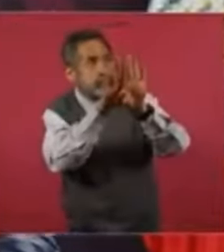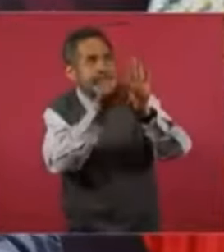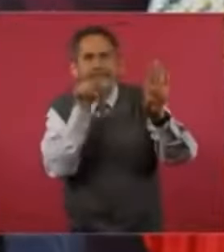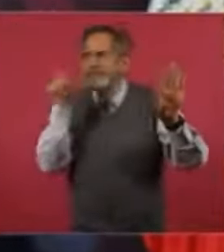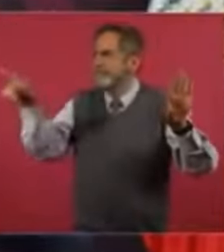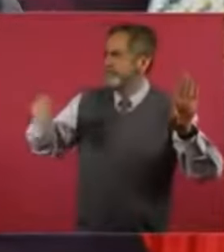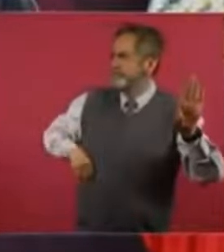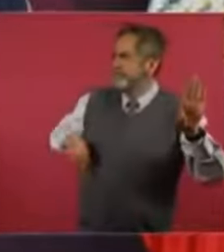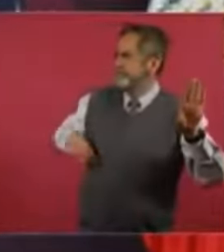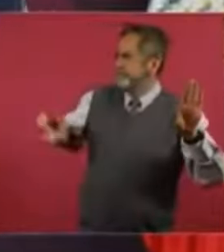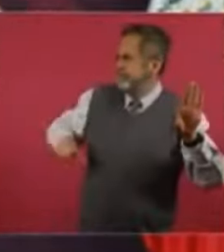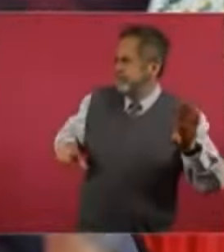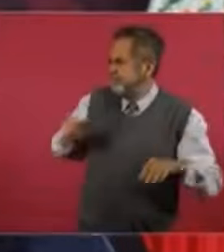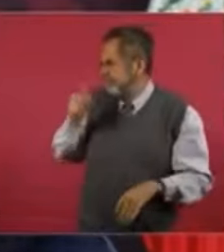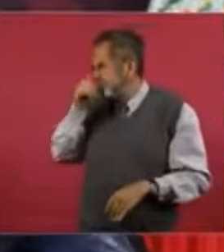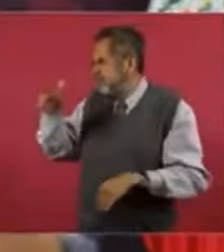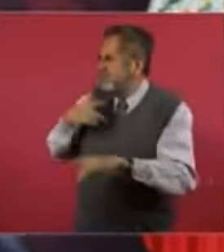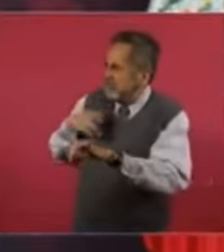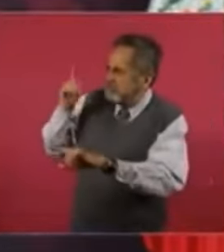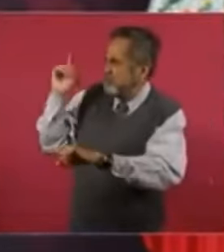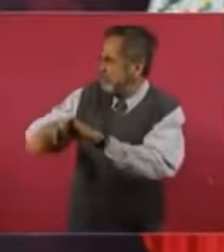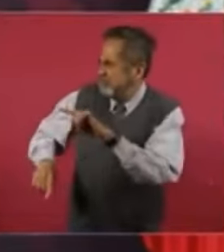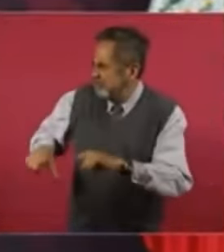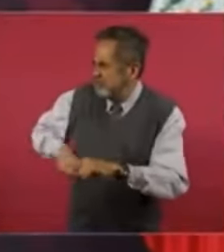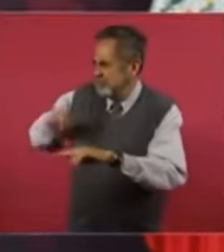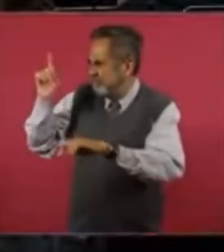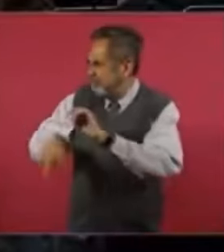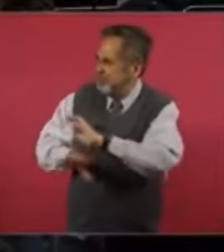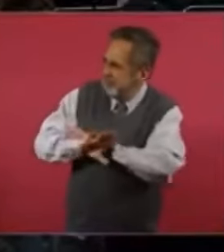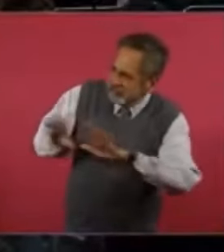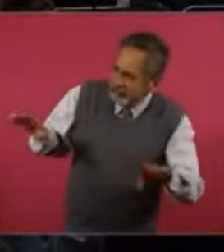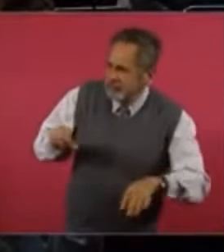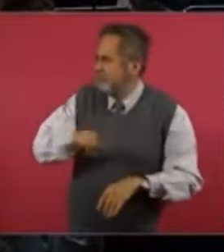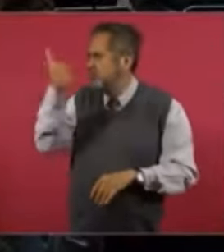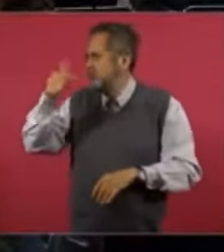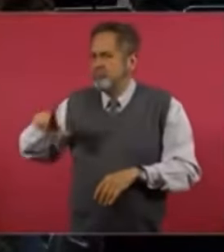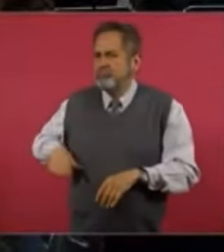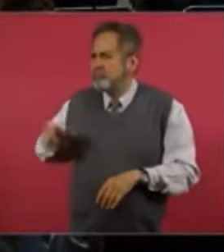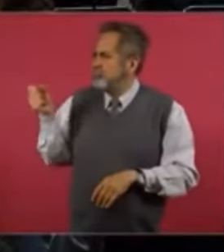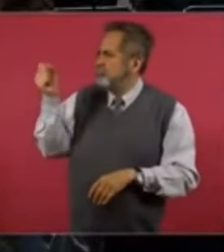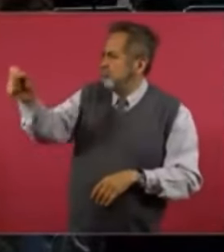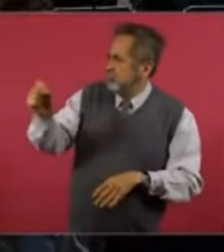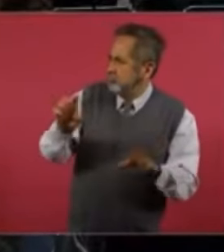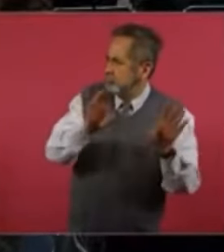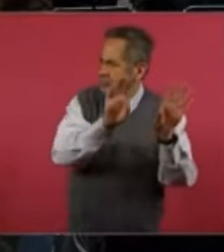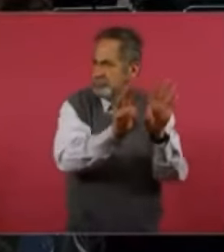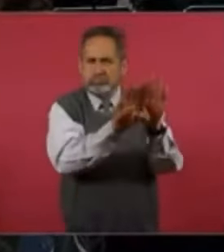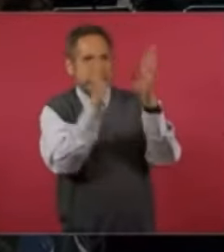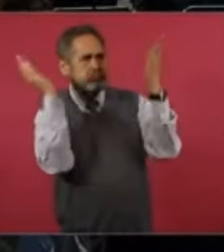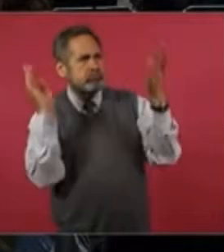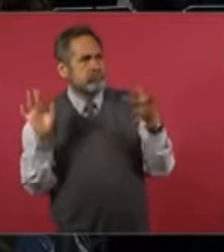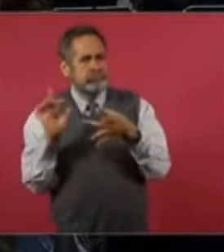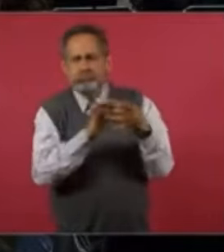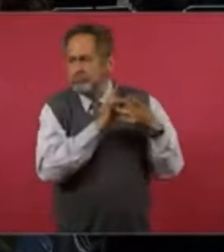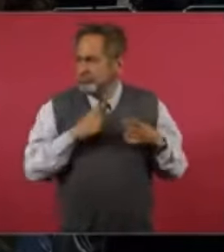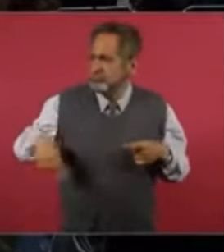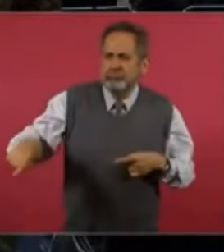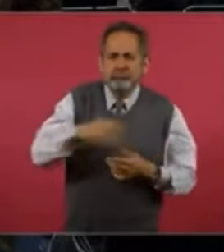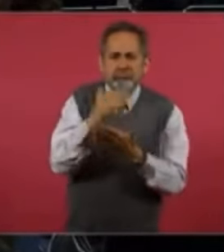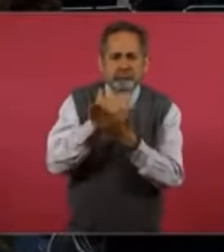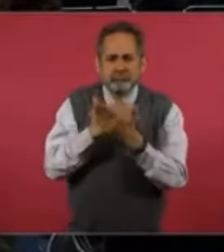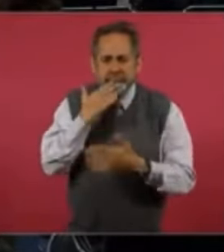del gobierno, lo va a derrocar y así se termina con un sistema